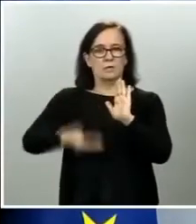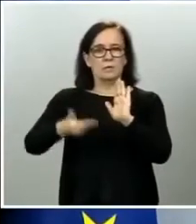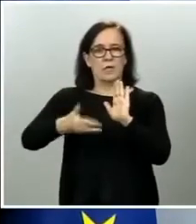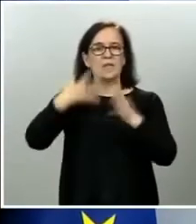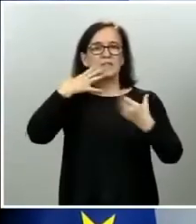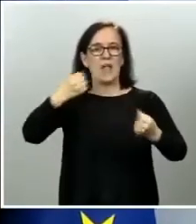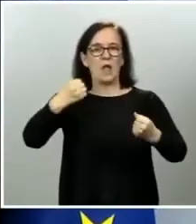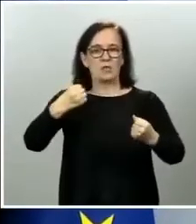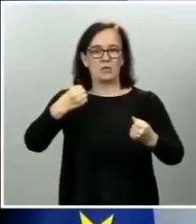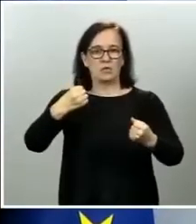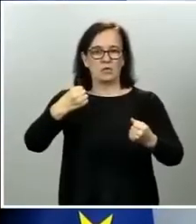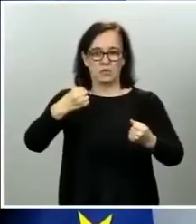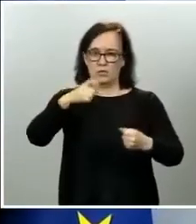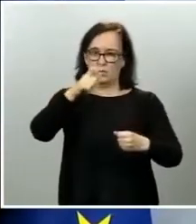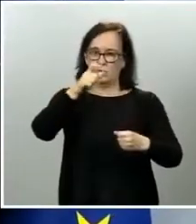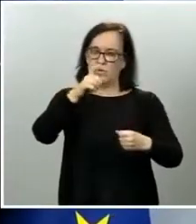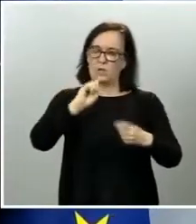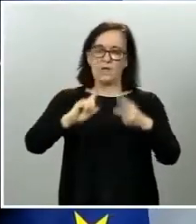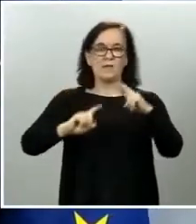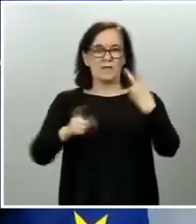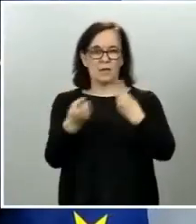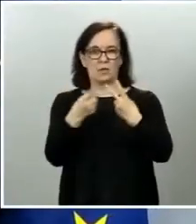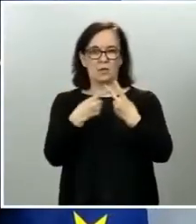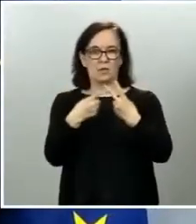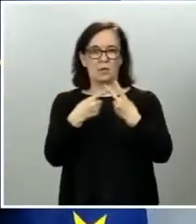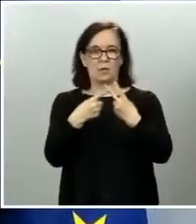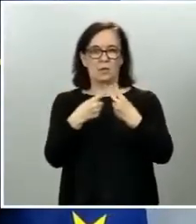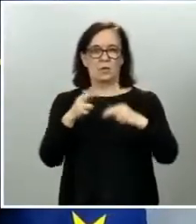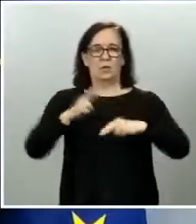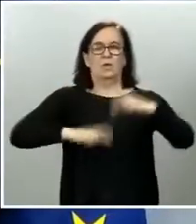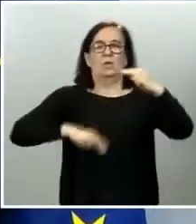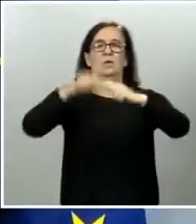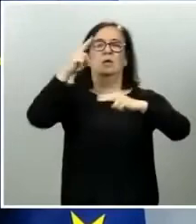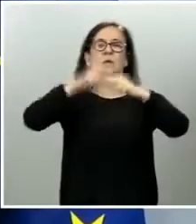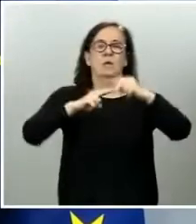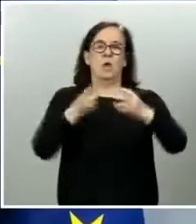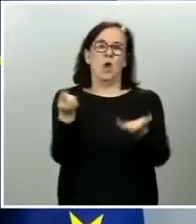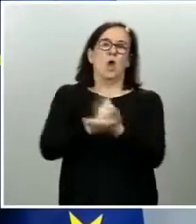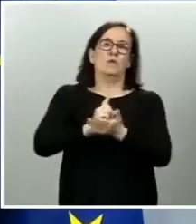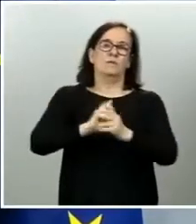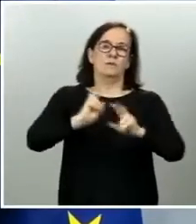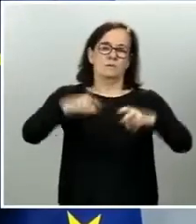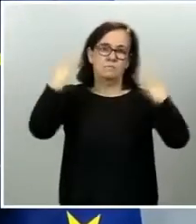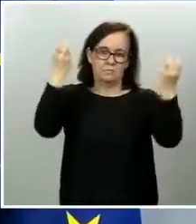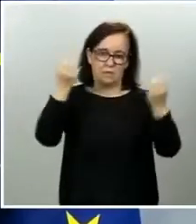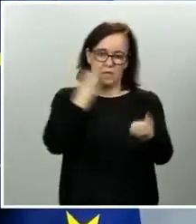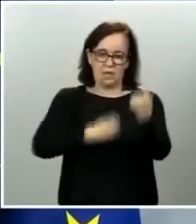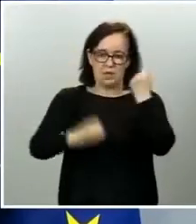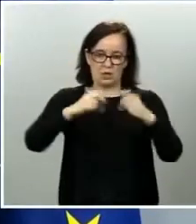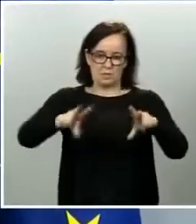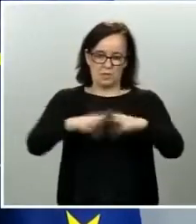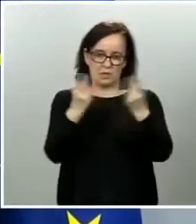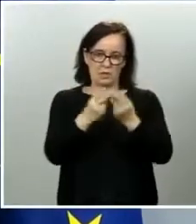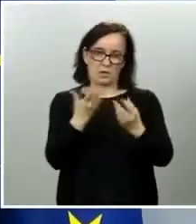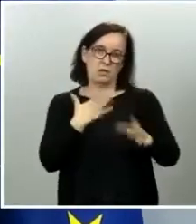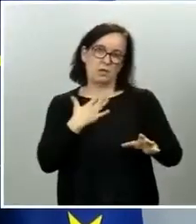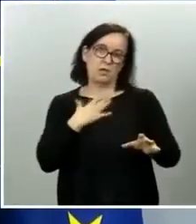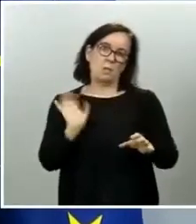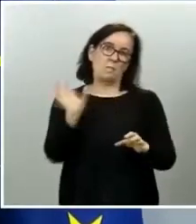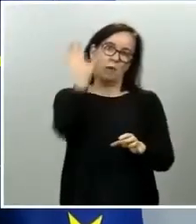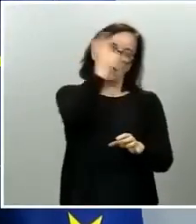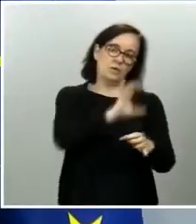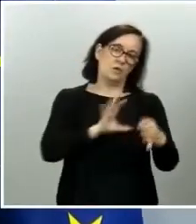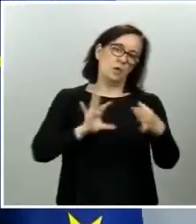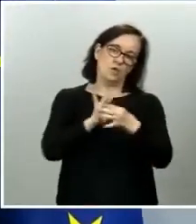y, en segundo lugar, también la reconstrucción económica y social del conjunto de países de la Unión Europea que